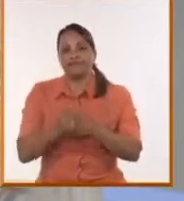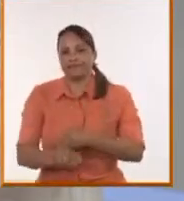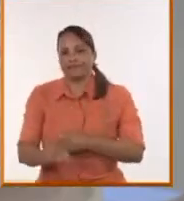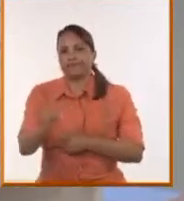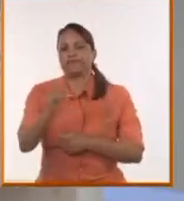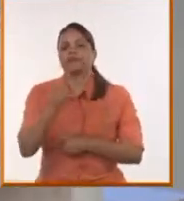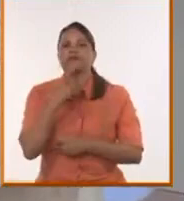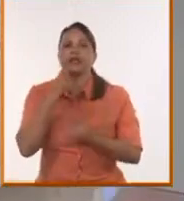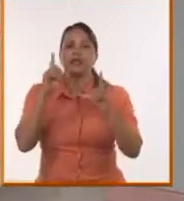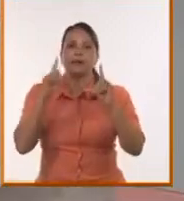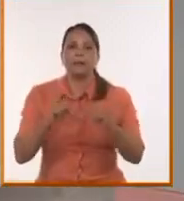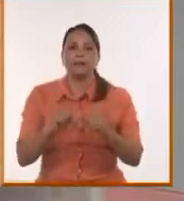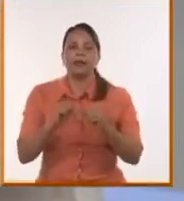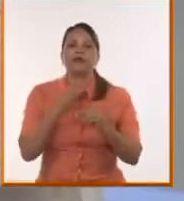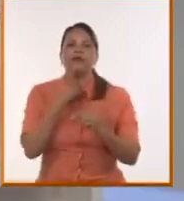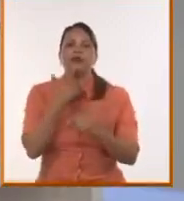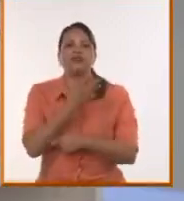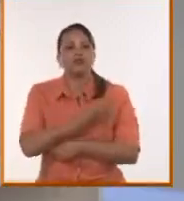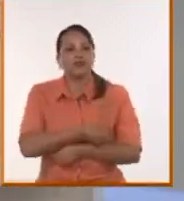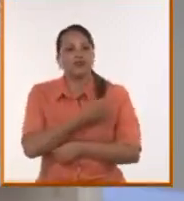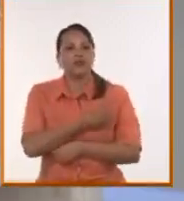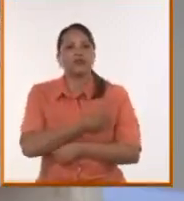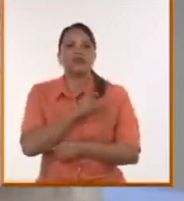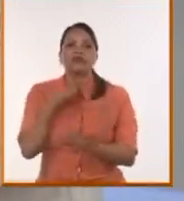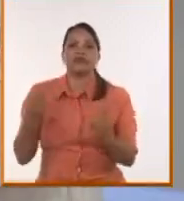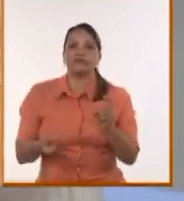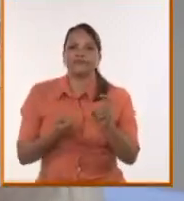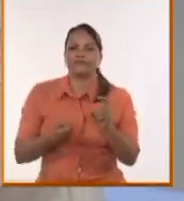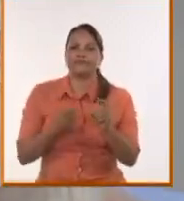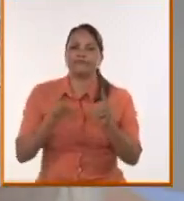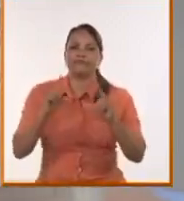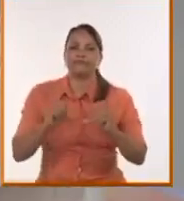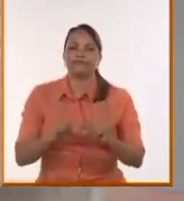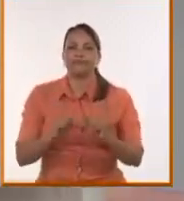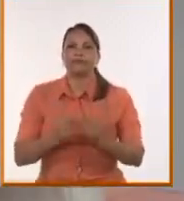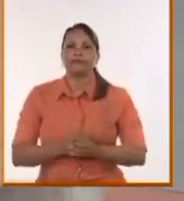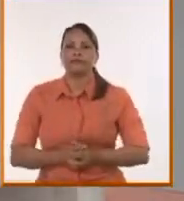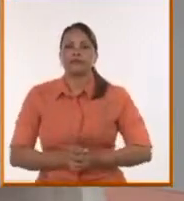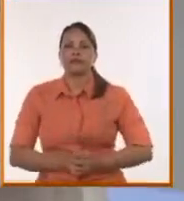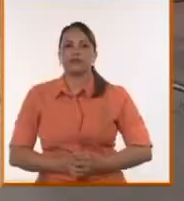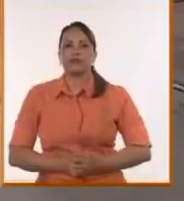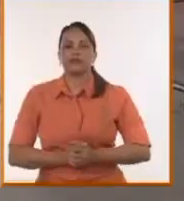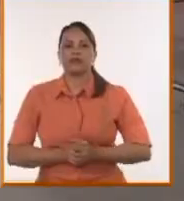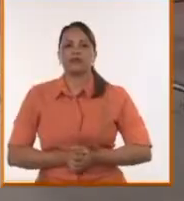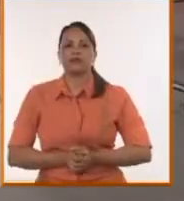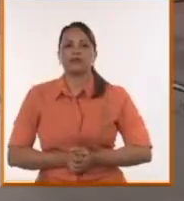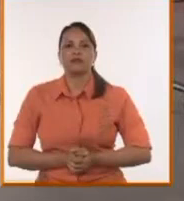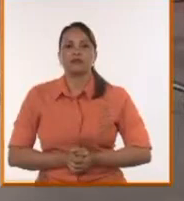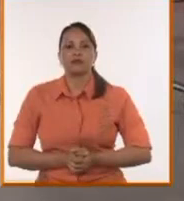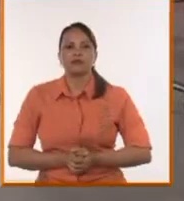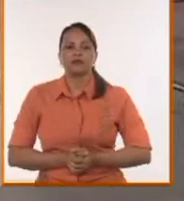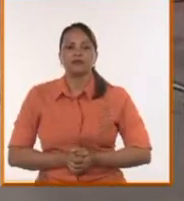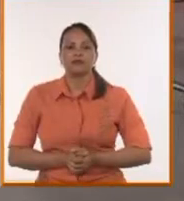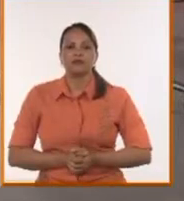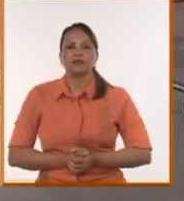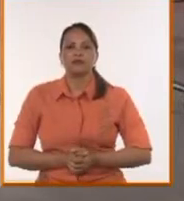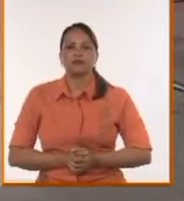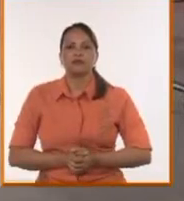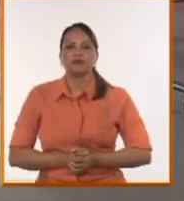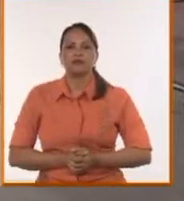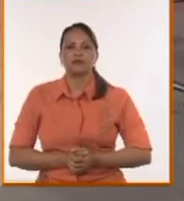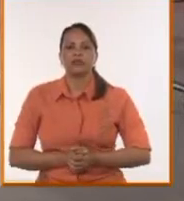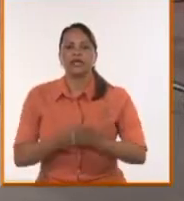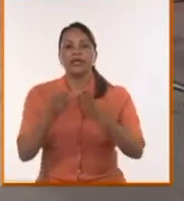de aminorar este paso de un ciclón de esa derecha cada vez más fascista. Mira cómo está Trump en Estados Unidos, y eso